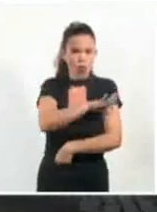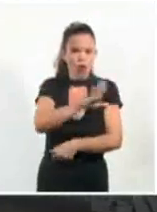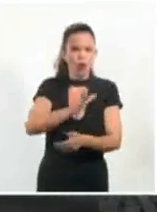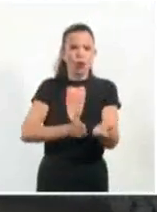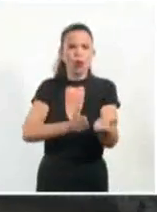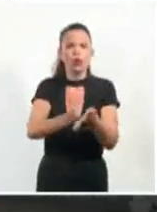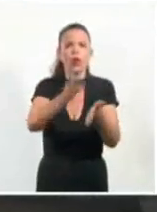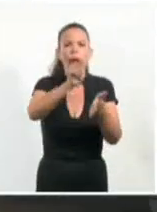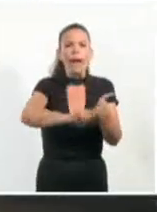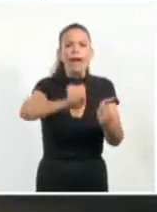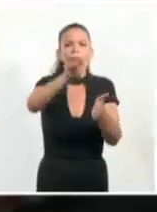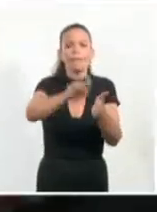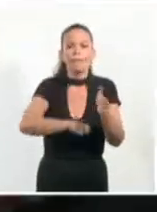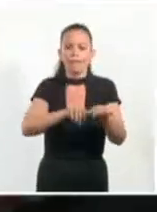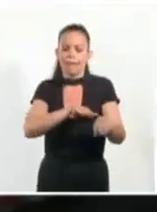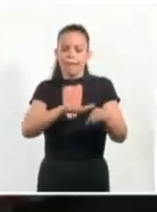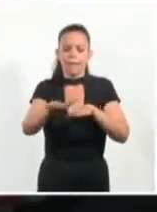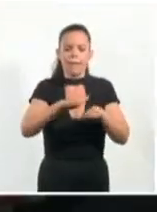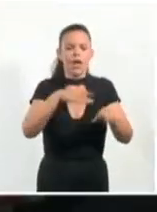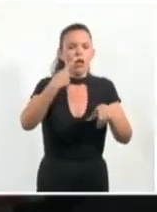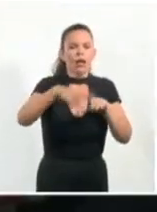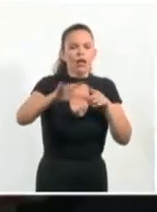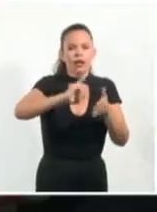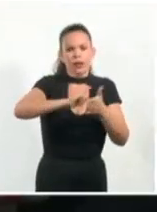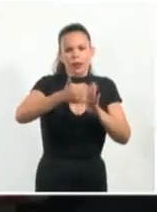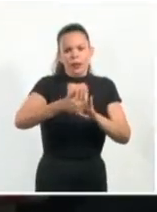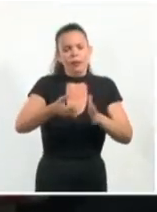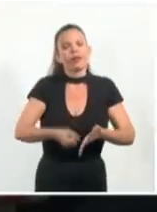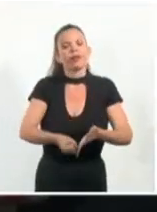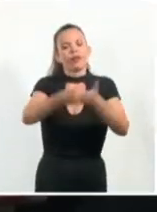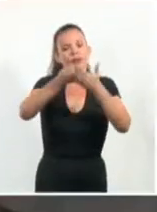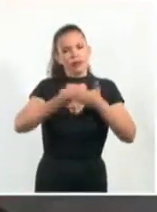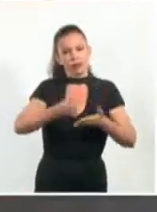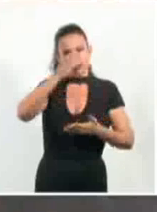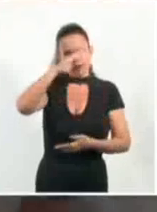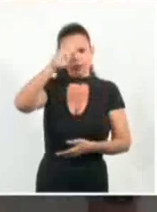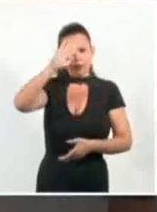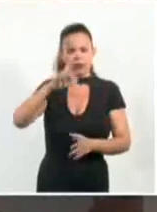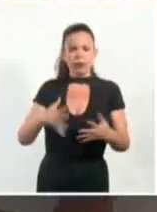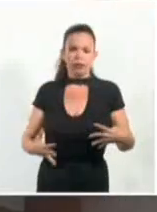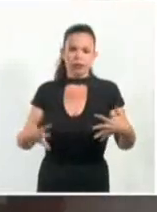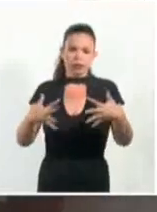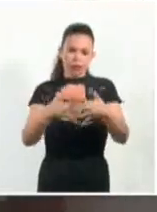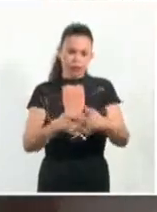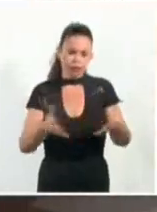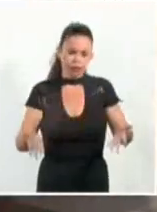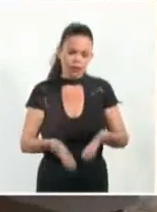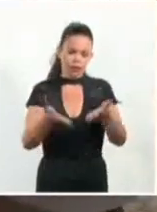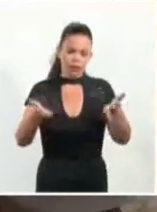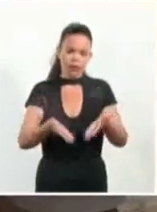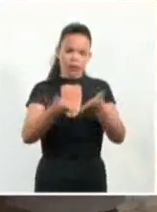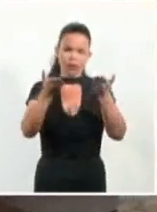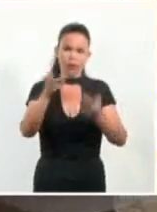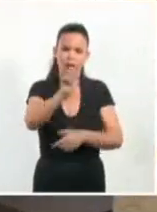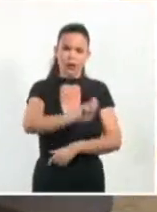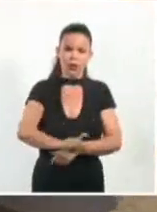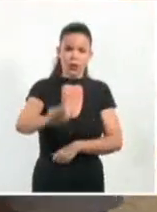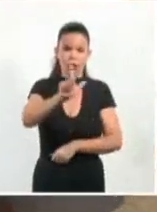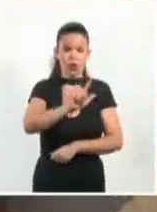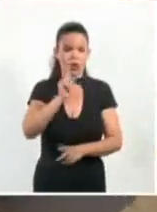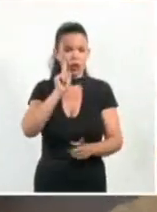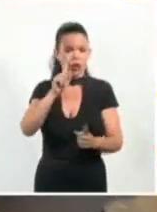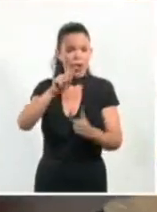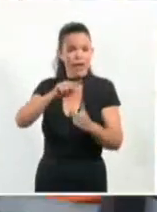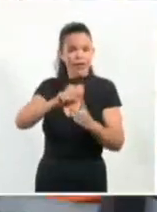otros proyectos de cooperación estos relacionados con el desarrollo social de alcance